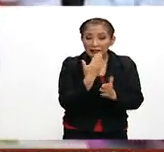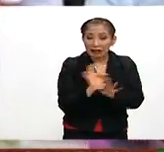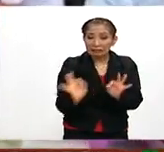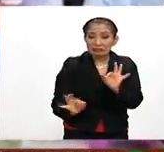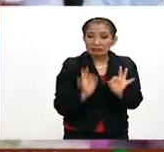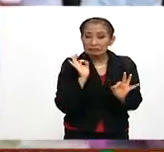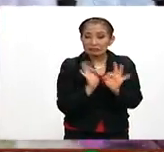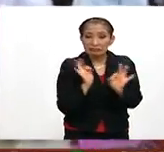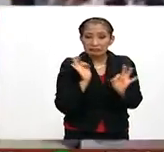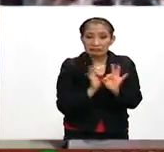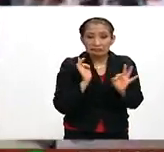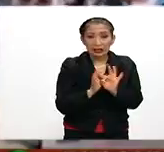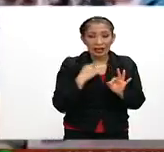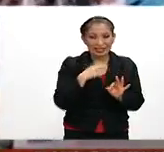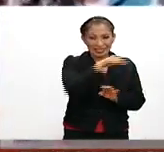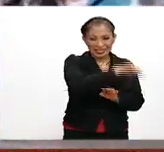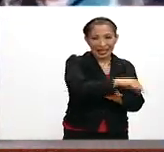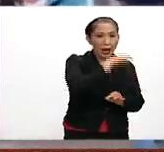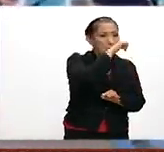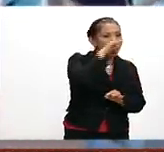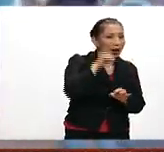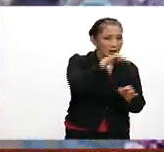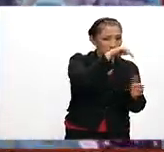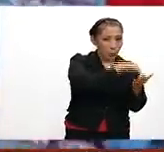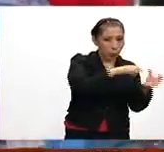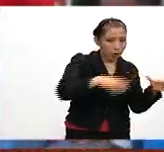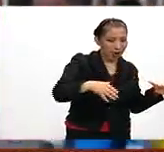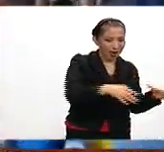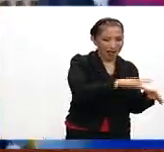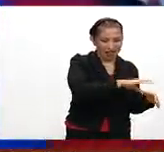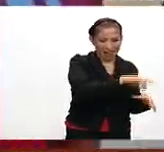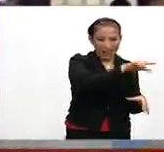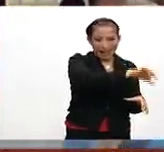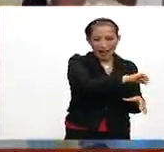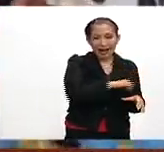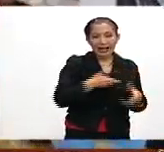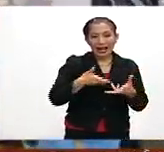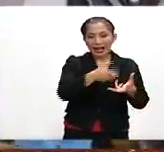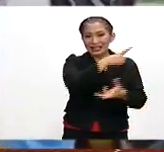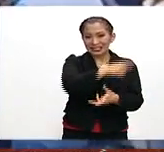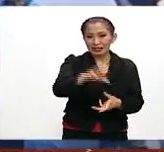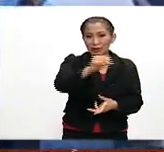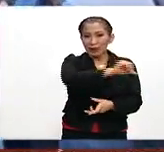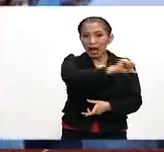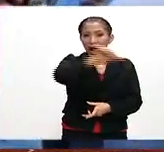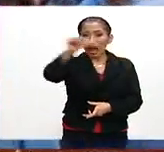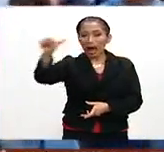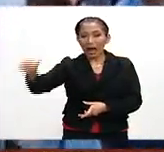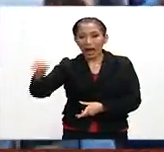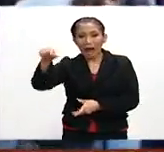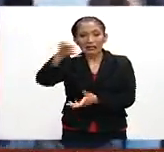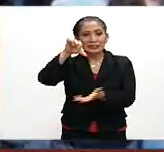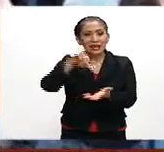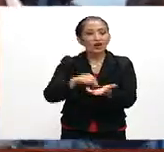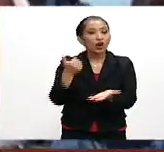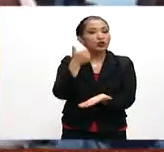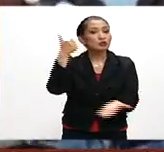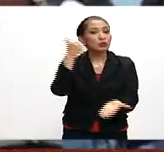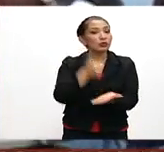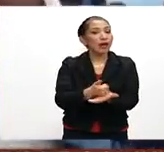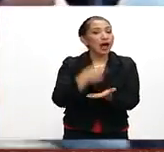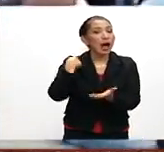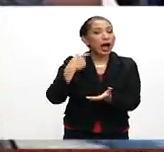punto que saldrá del monumento a Juárez, que recorrerá la carretera 190 hasta llegar al centro de la ciudad